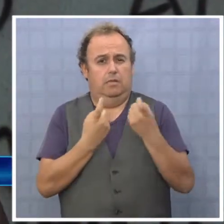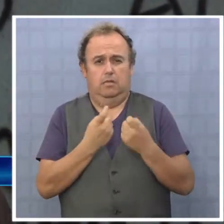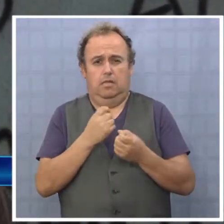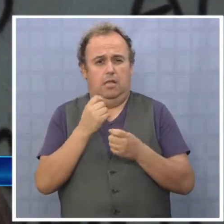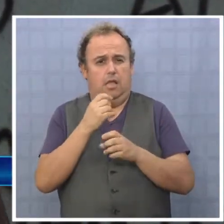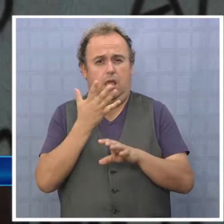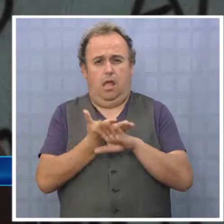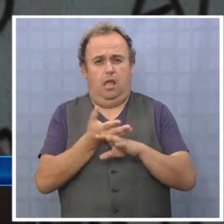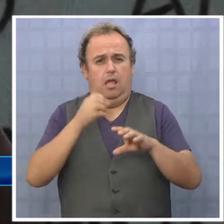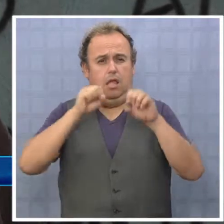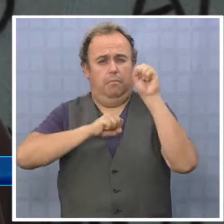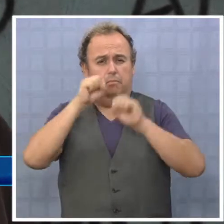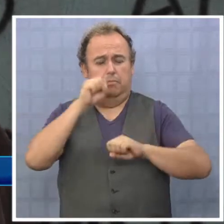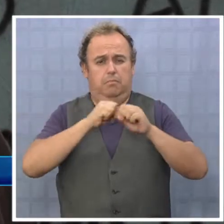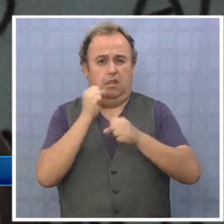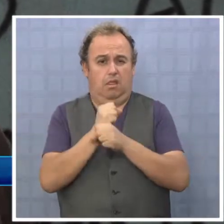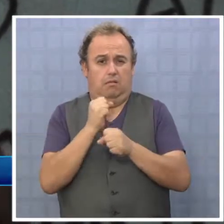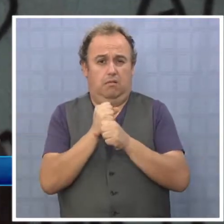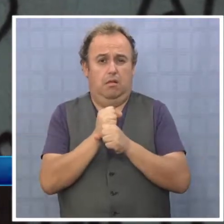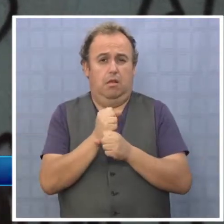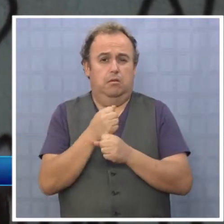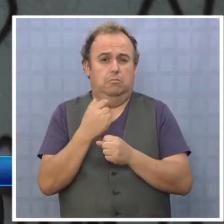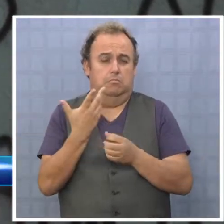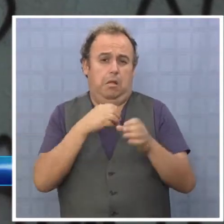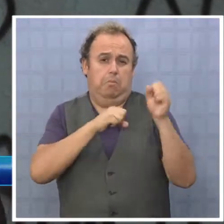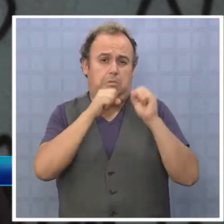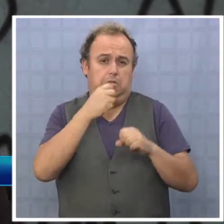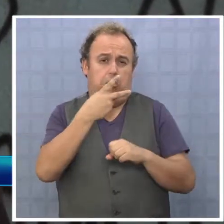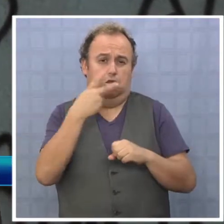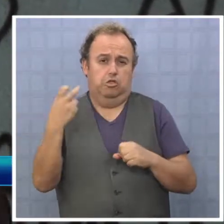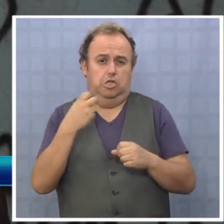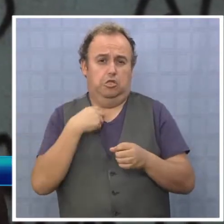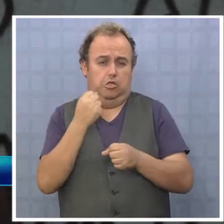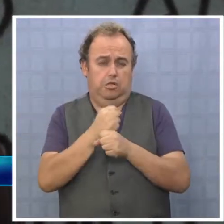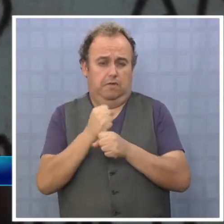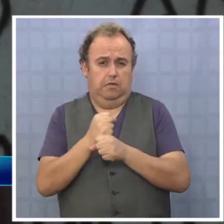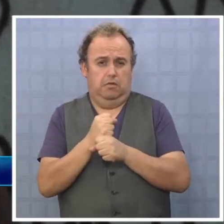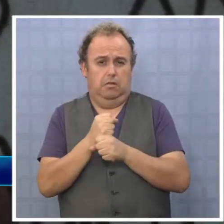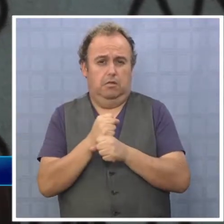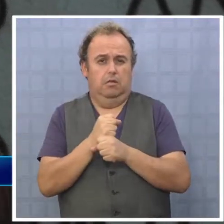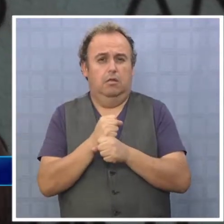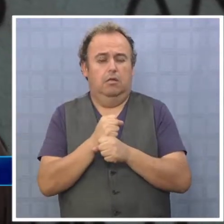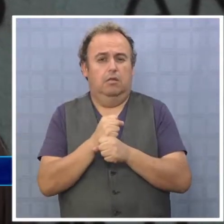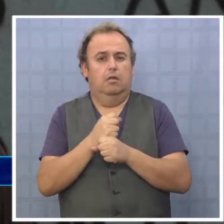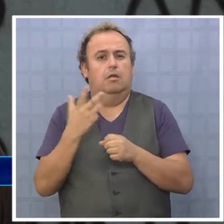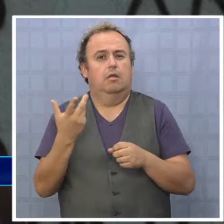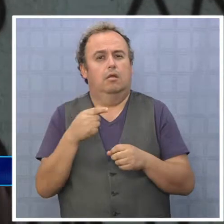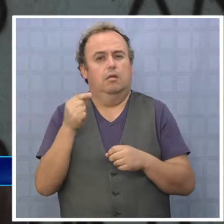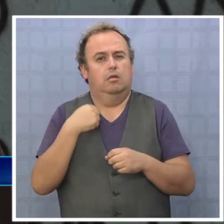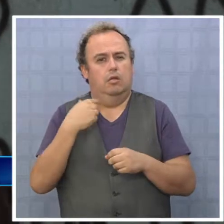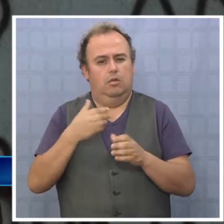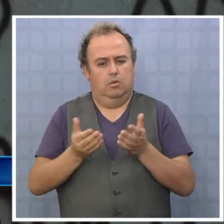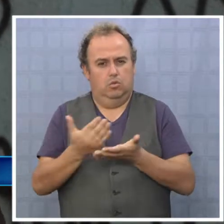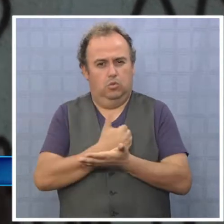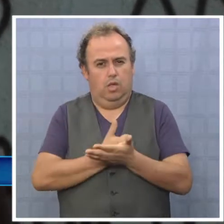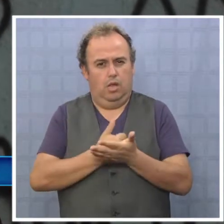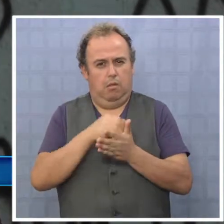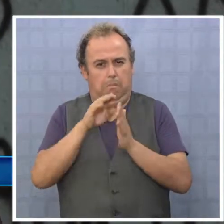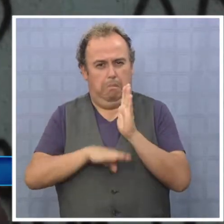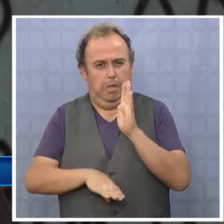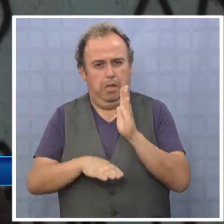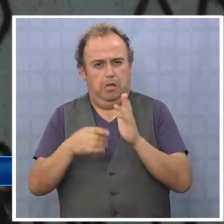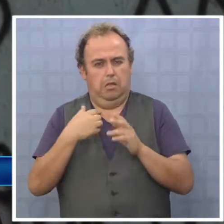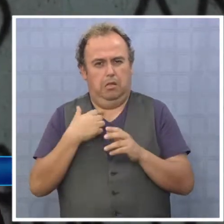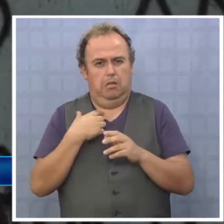ámbito, en toda empresa. Si una empresa necesita 200 trabajadores, yo no creo que porque suban el sueldo mínimo la empresa vaya a